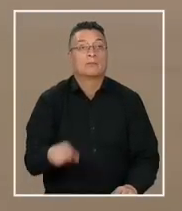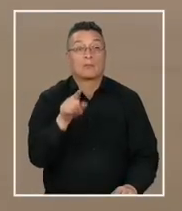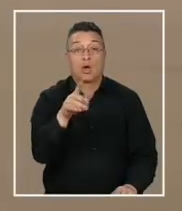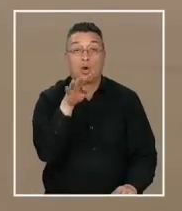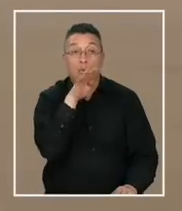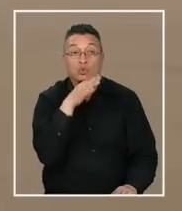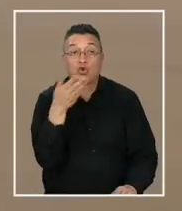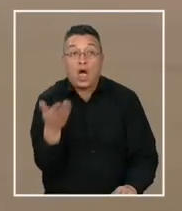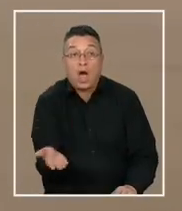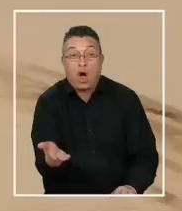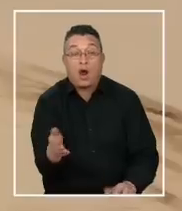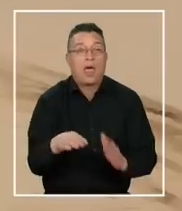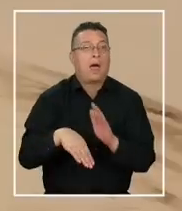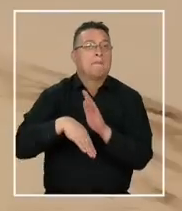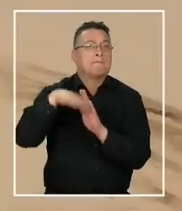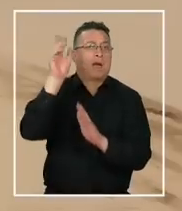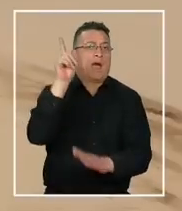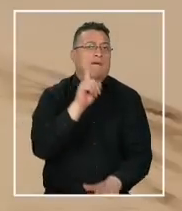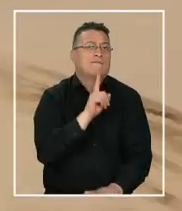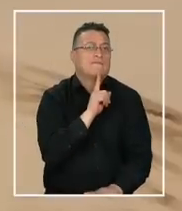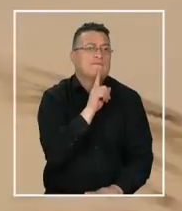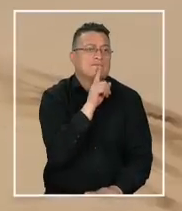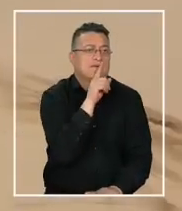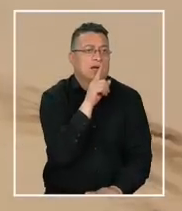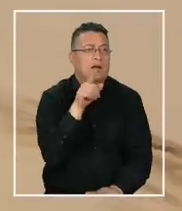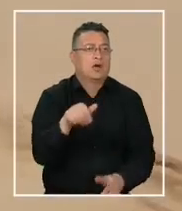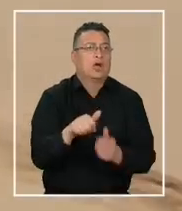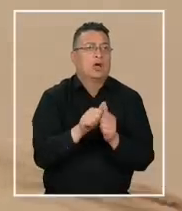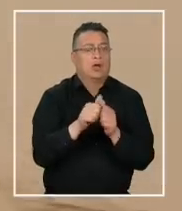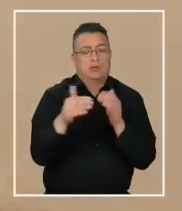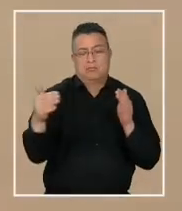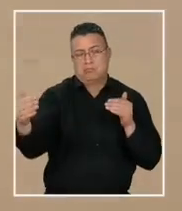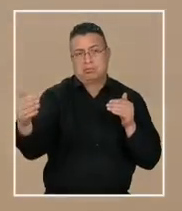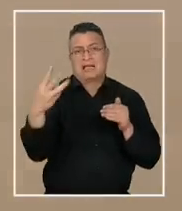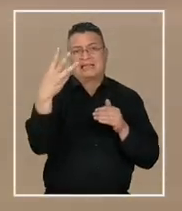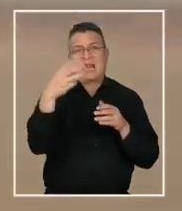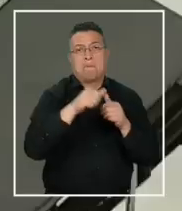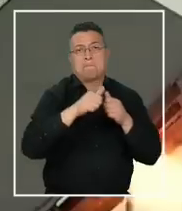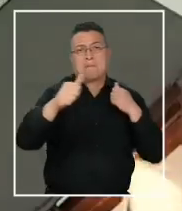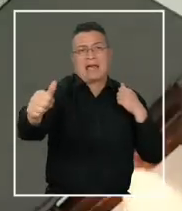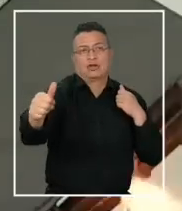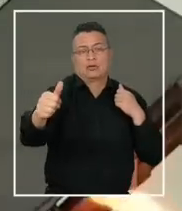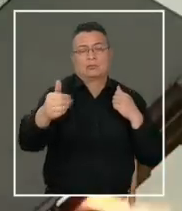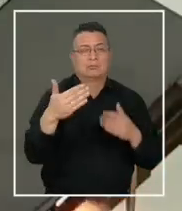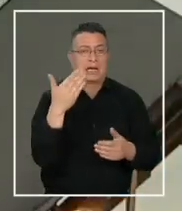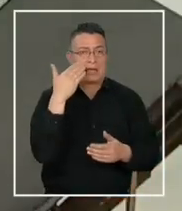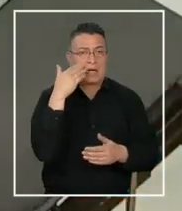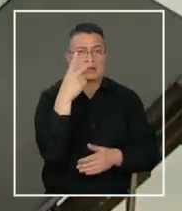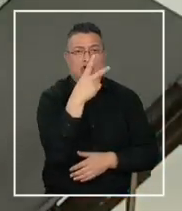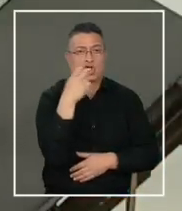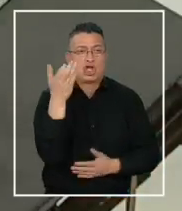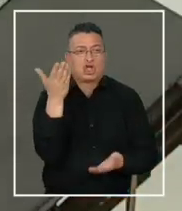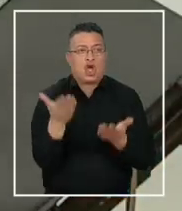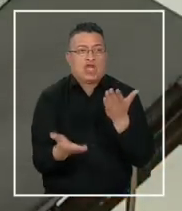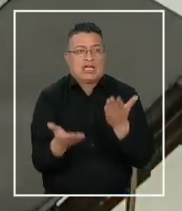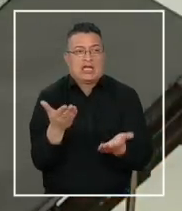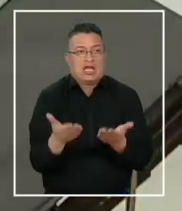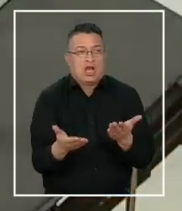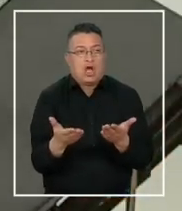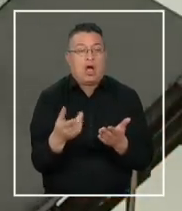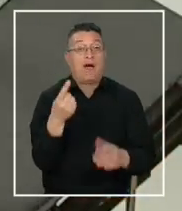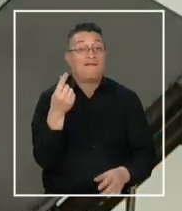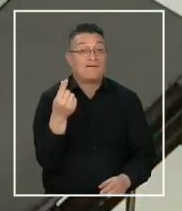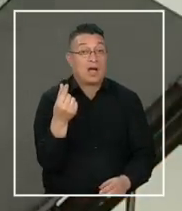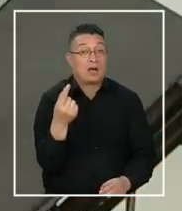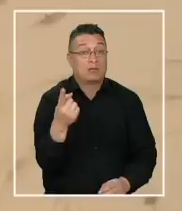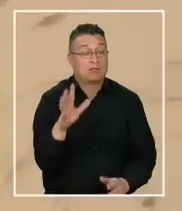ahora son aún más sofisticados, tienen un largo que supera los 3 metros, pesan casi 200 kilos y su valor